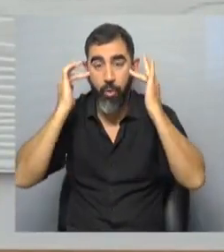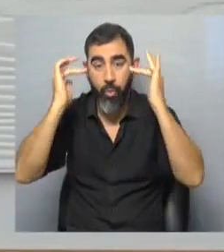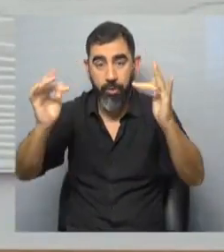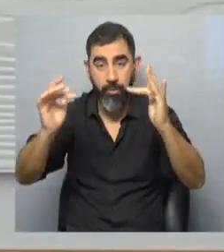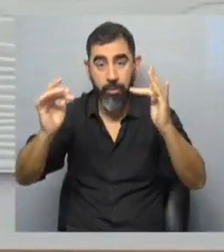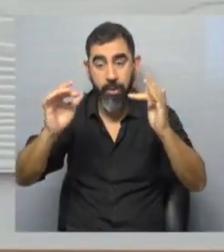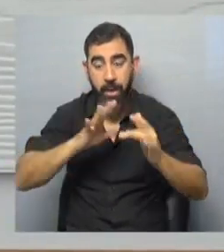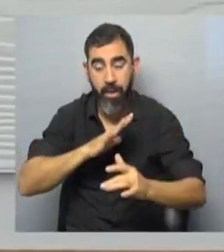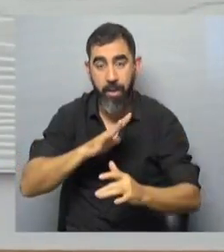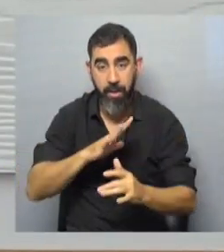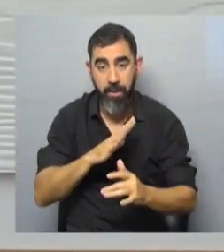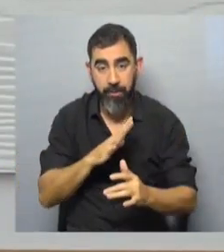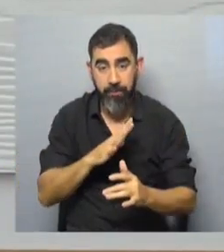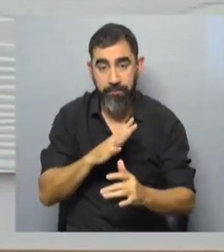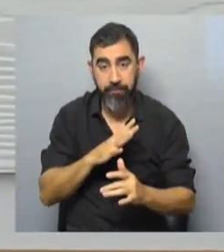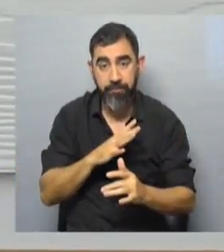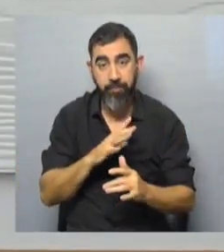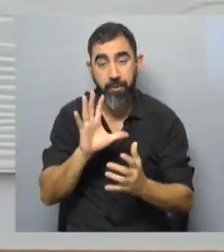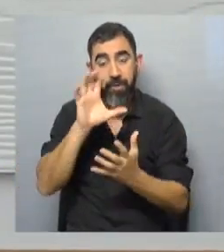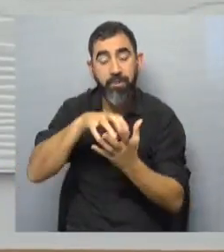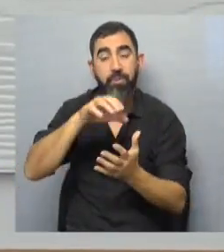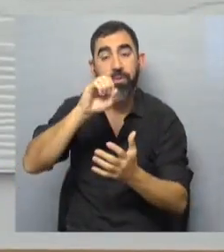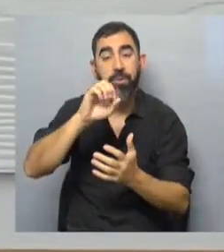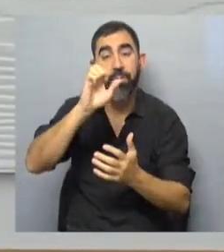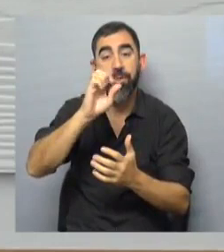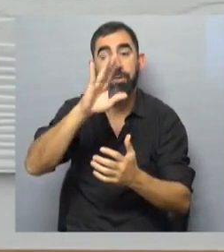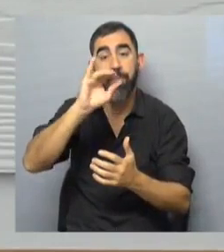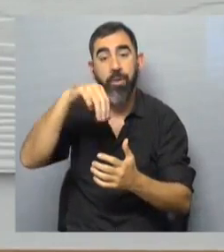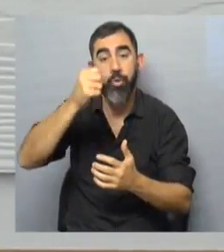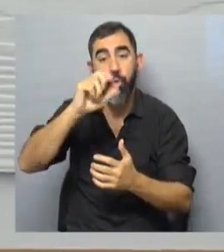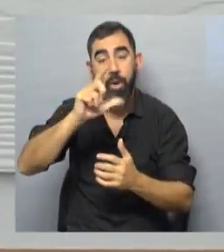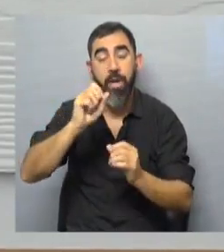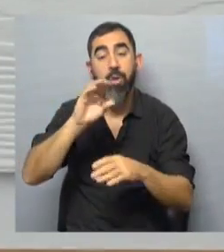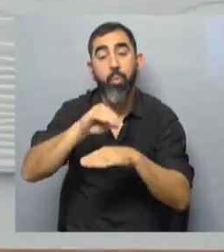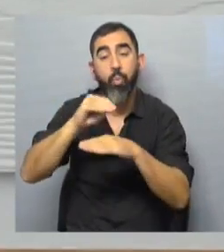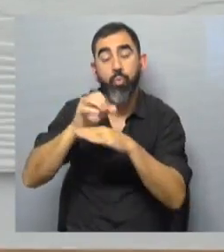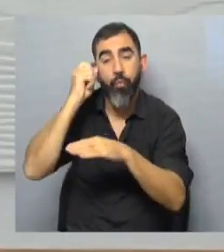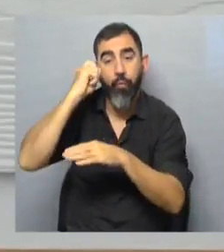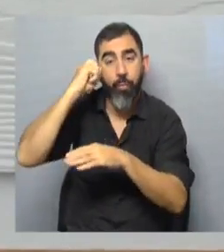aparece en los centros Espínola y en cursos de formación.